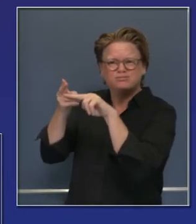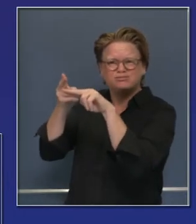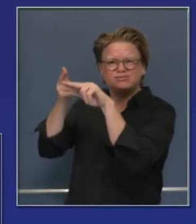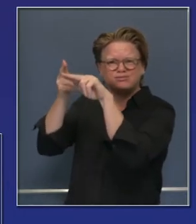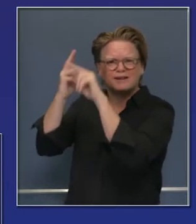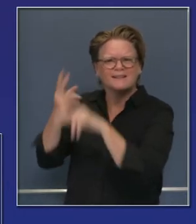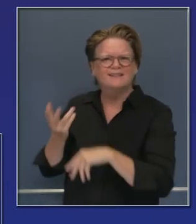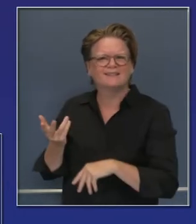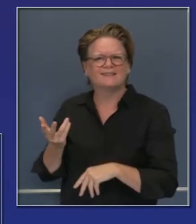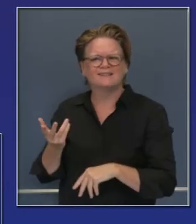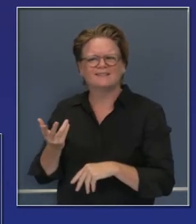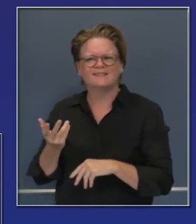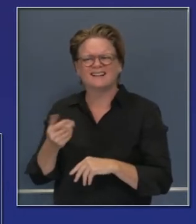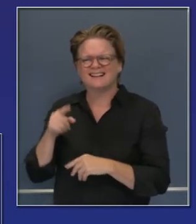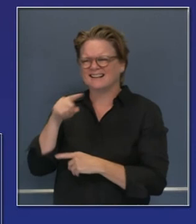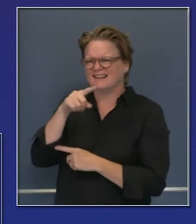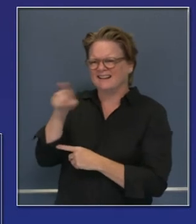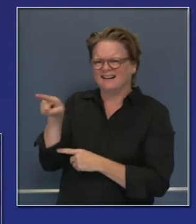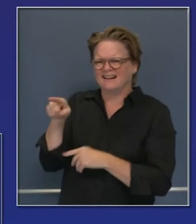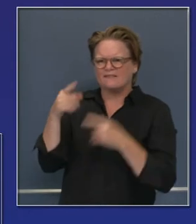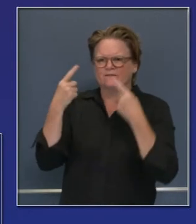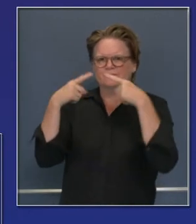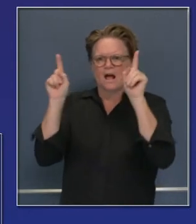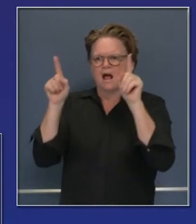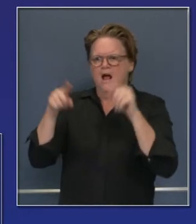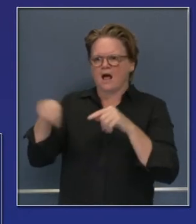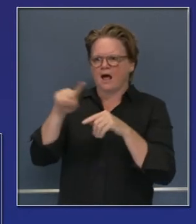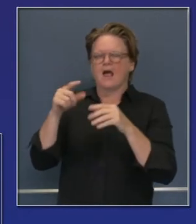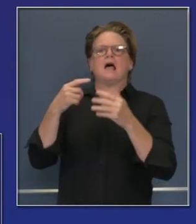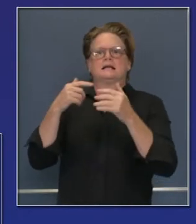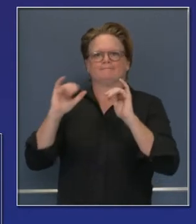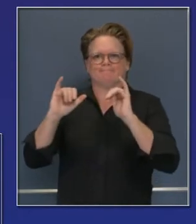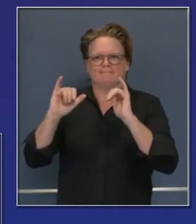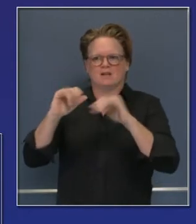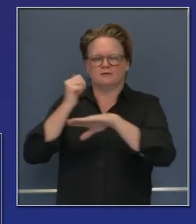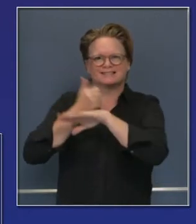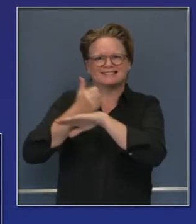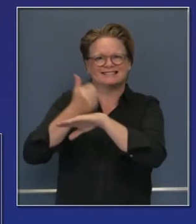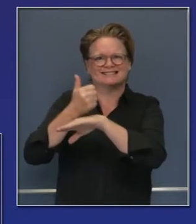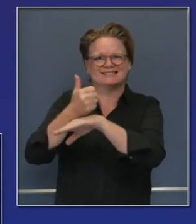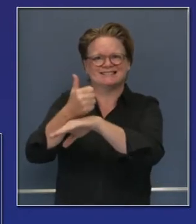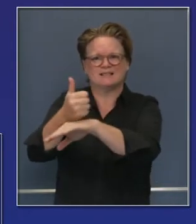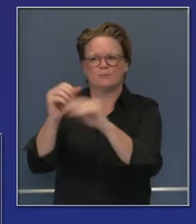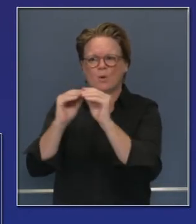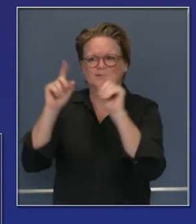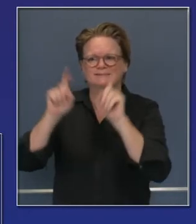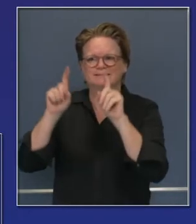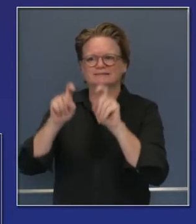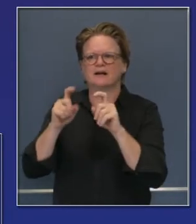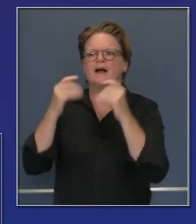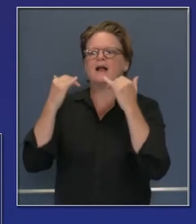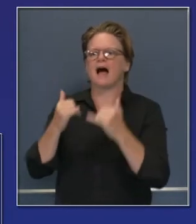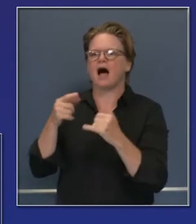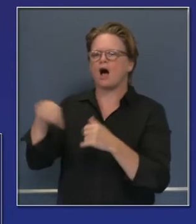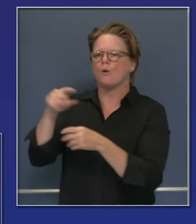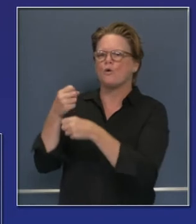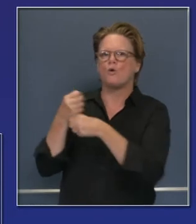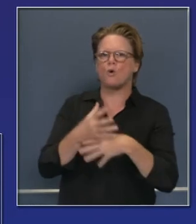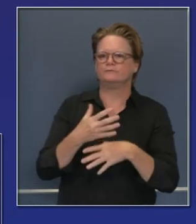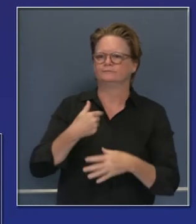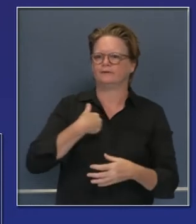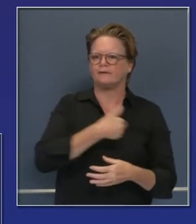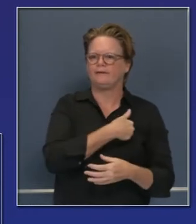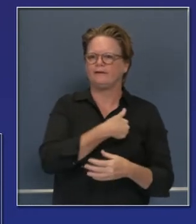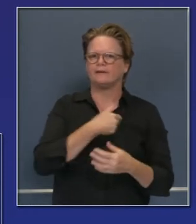hizo la prueba y ahí estaban creando presión porque tuvimos retrasos muy grandes en cuanto a recibir los resultados no